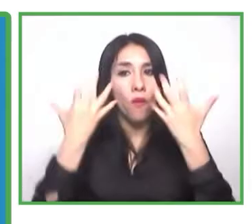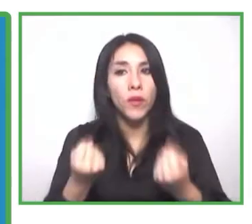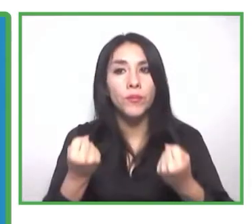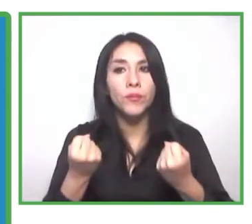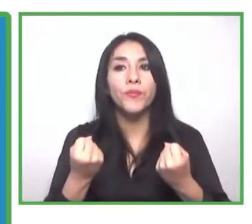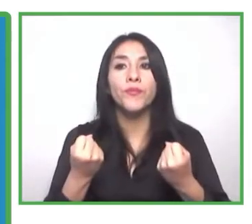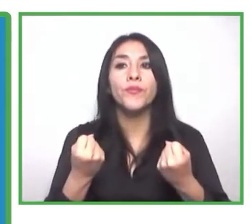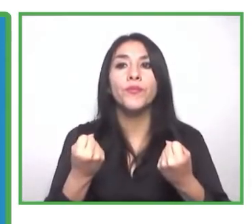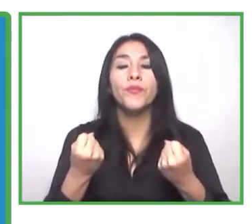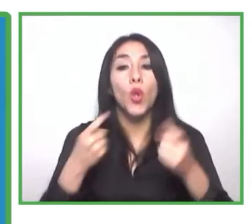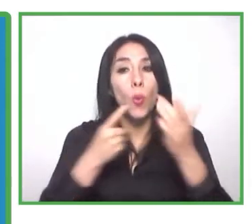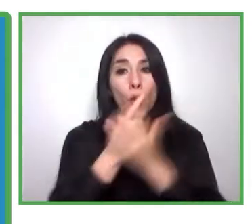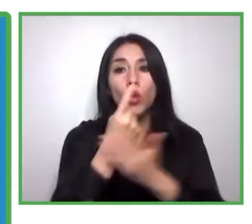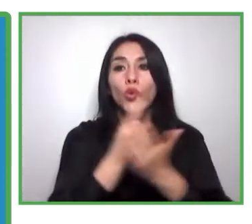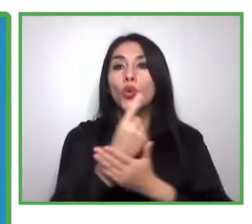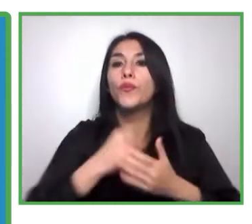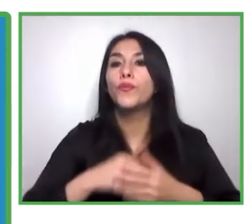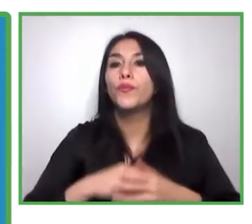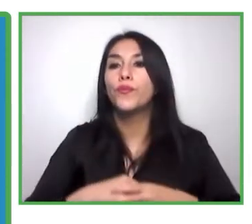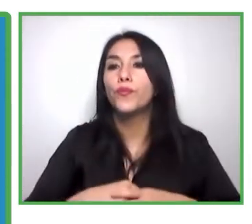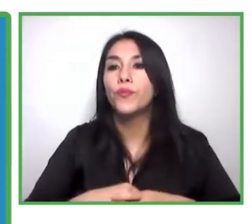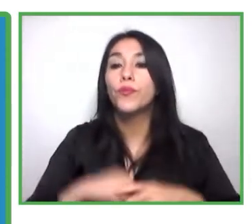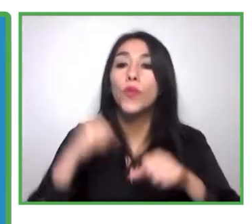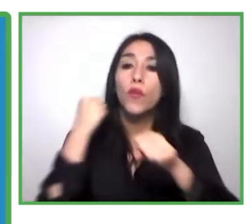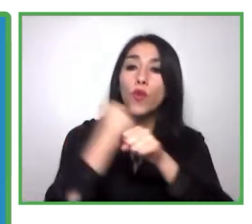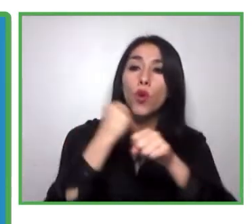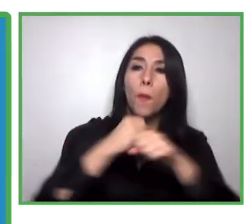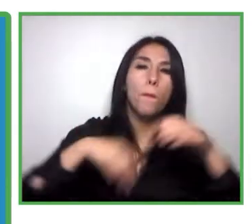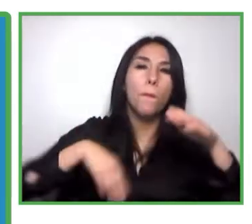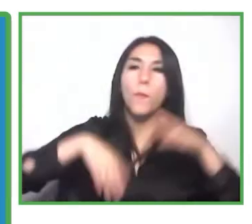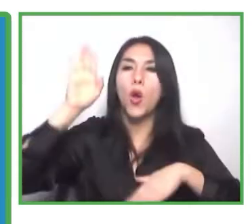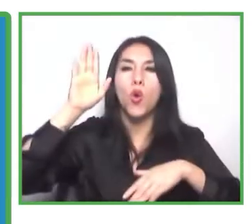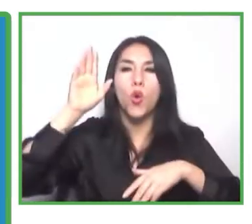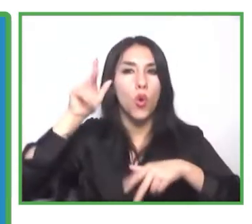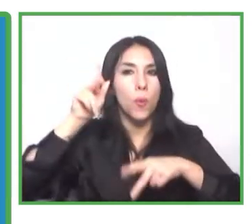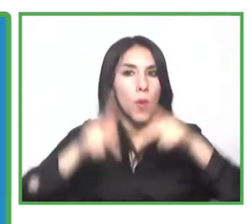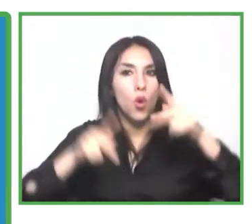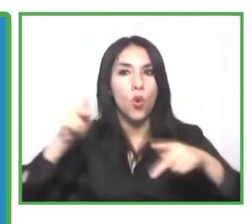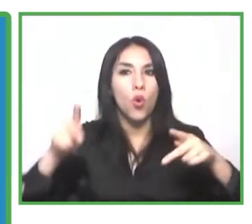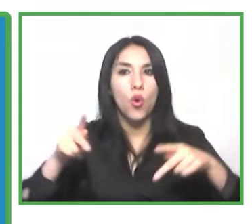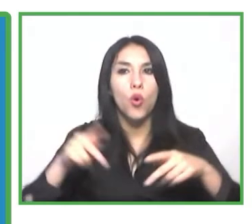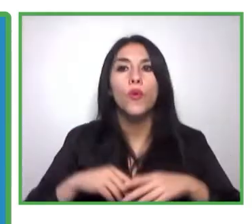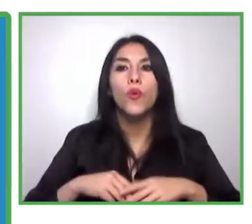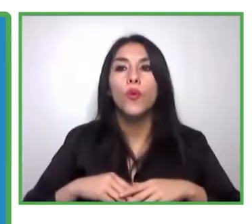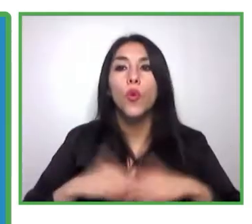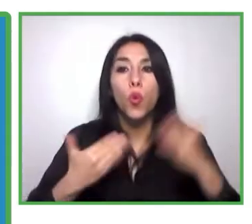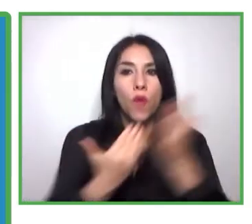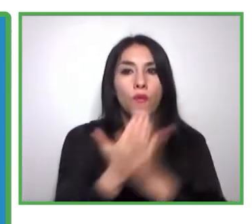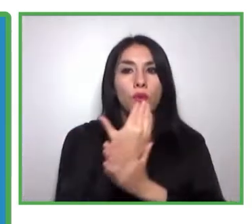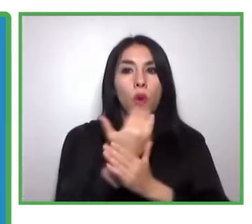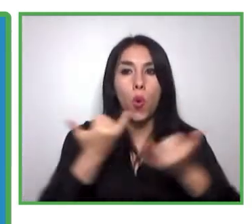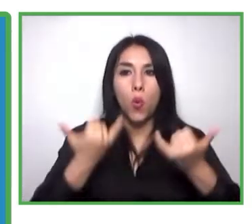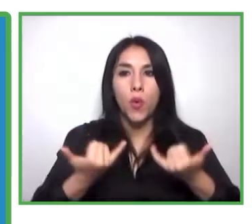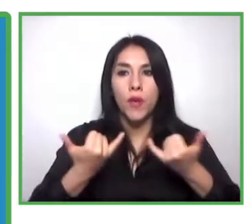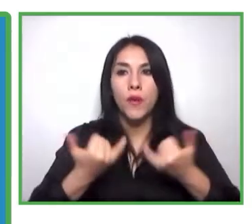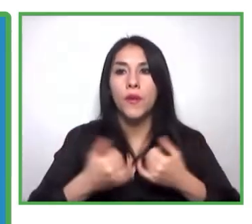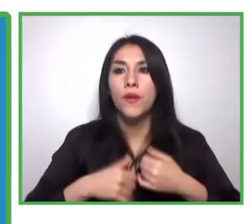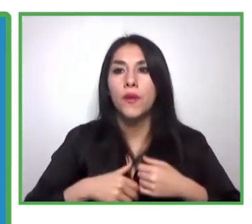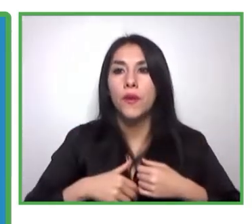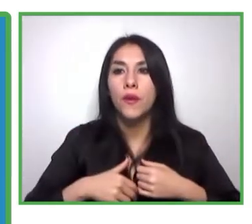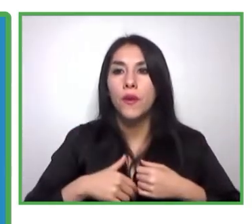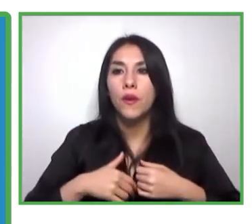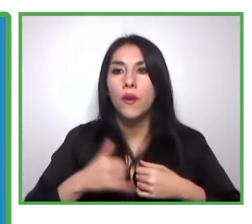creativo e innovador, como les comentaba anteriormente. Aprovecha el potencial de estos distintos observadores, humaniza los